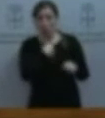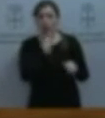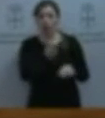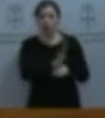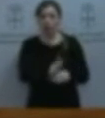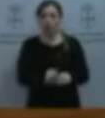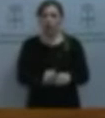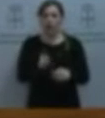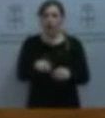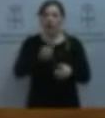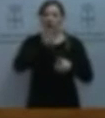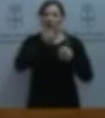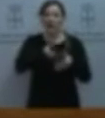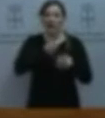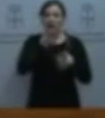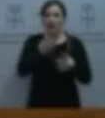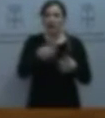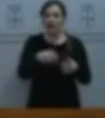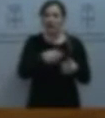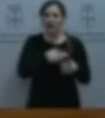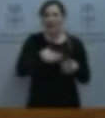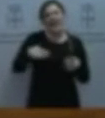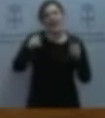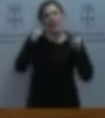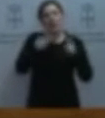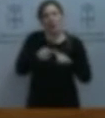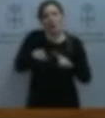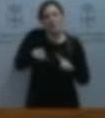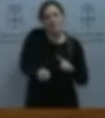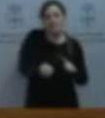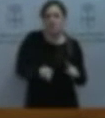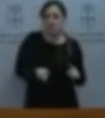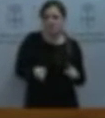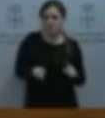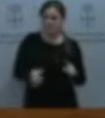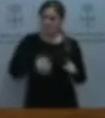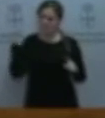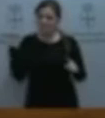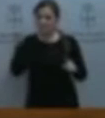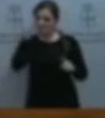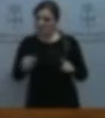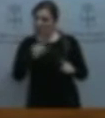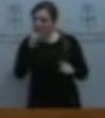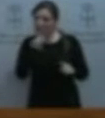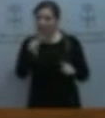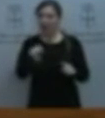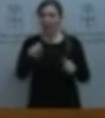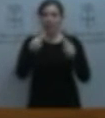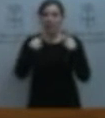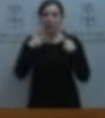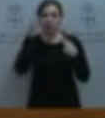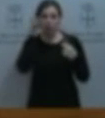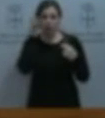hacía unas declaraciones pretendiendo ofender a la persona que habla, a la diputada de Podemos,